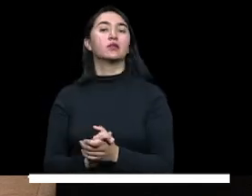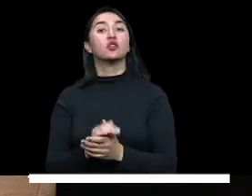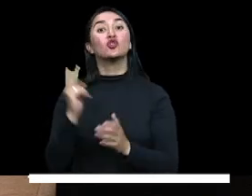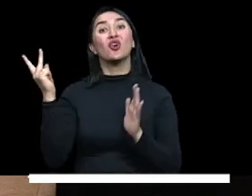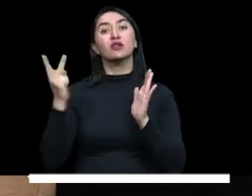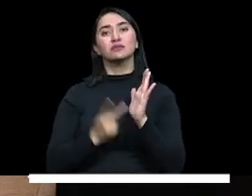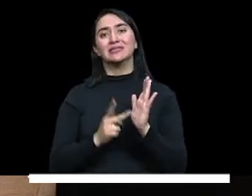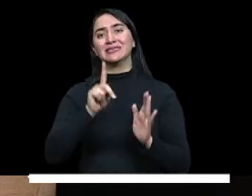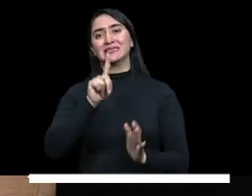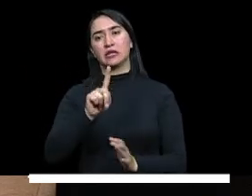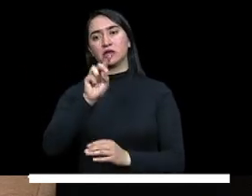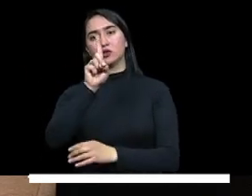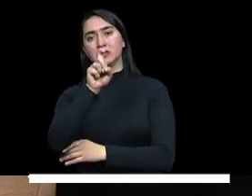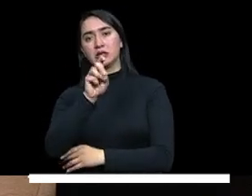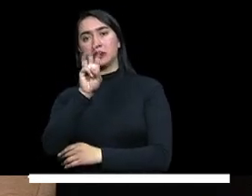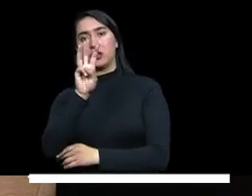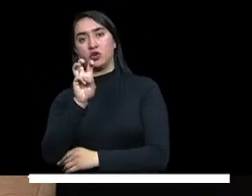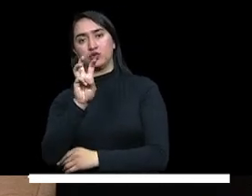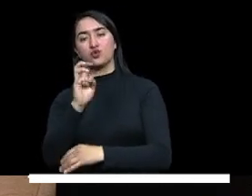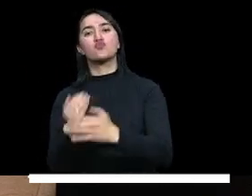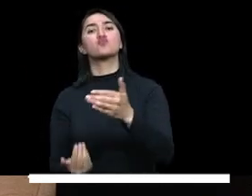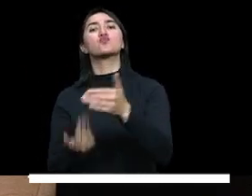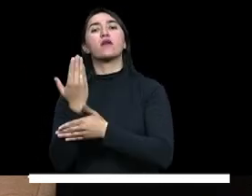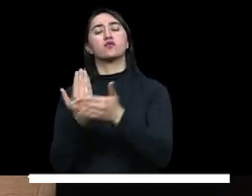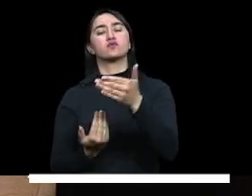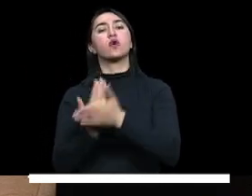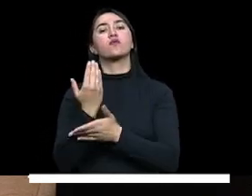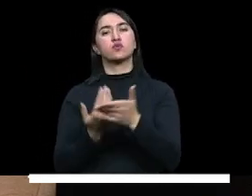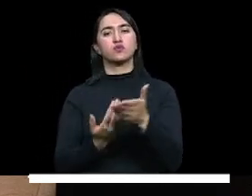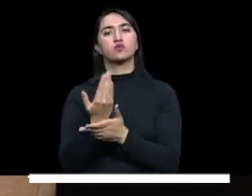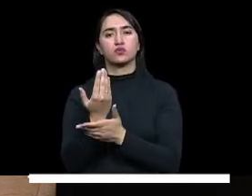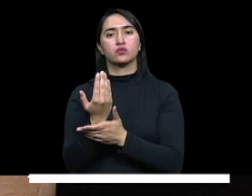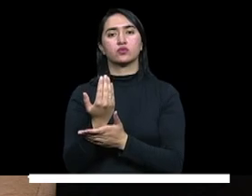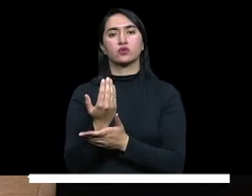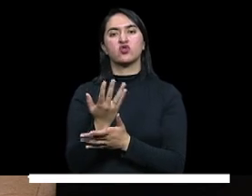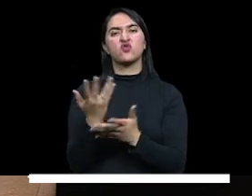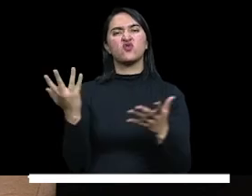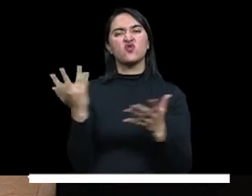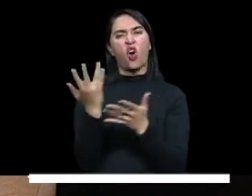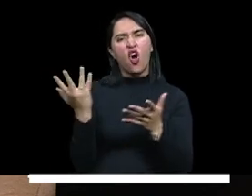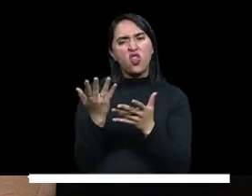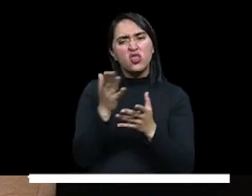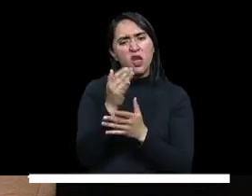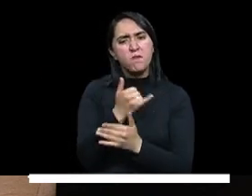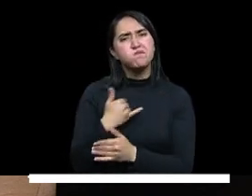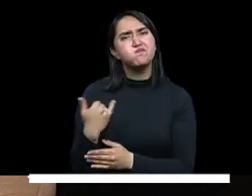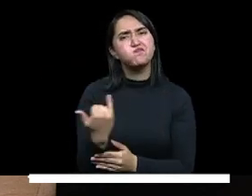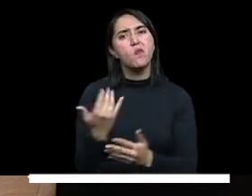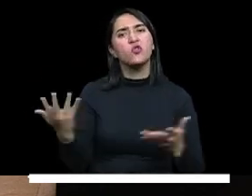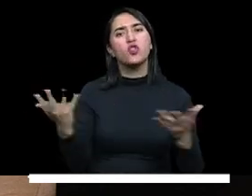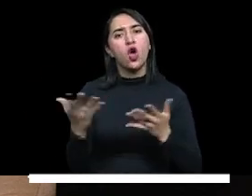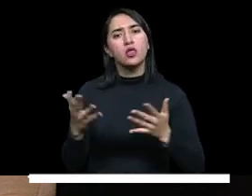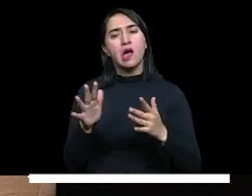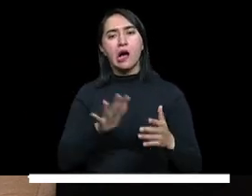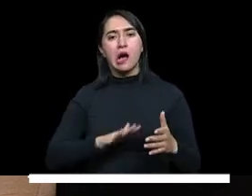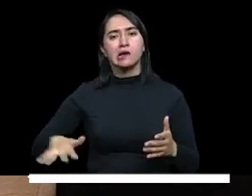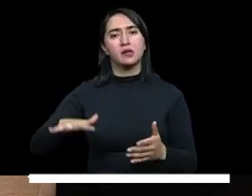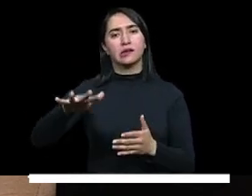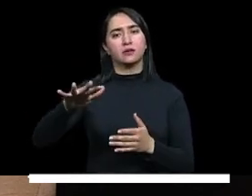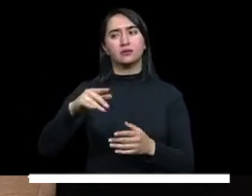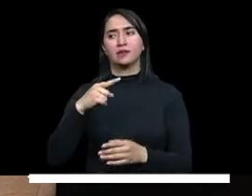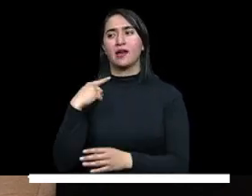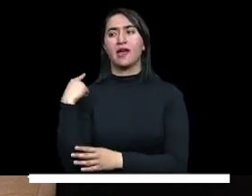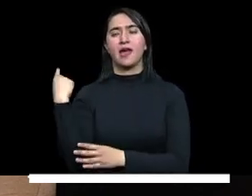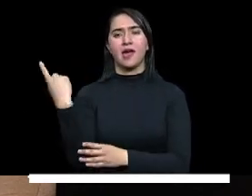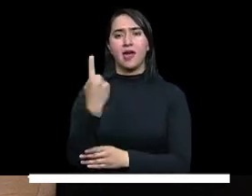son nuevos en el sistema educativo y están ubicados en las zonas rurales la mayoría. Esto es un gran logro